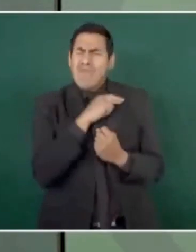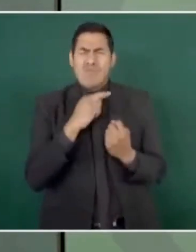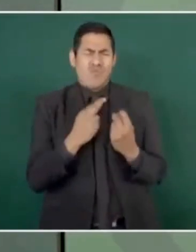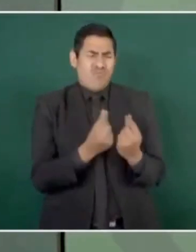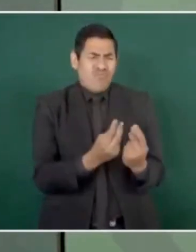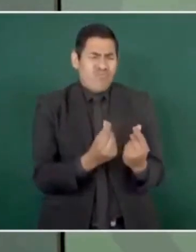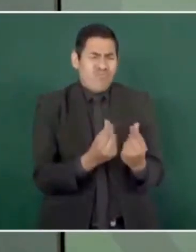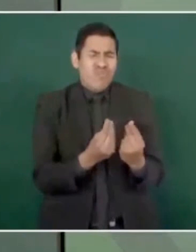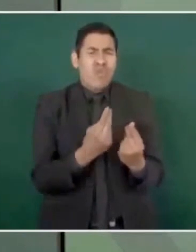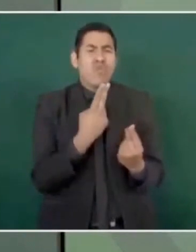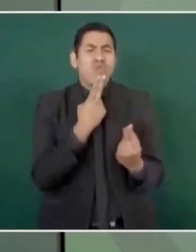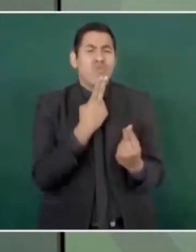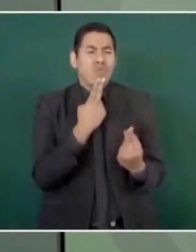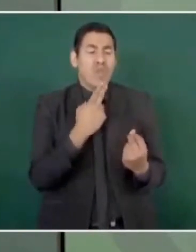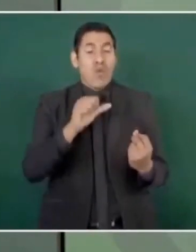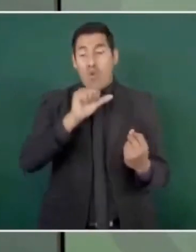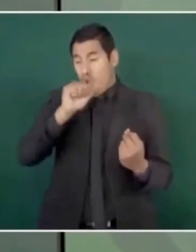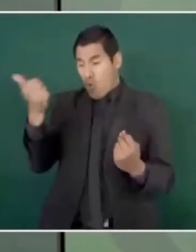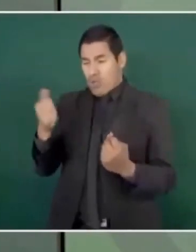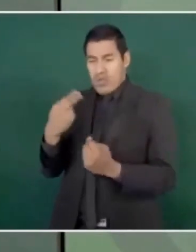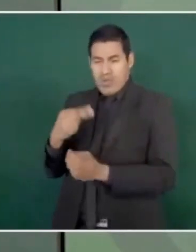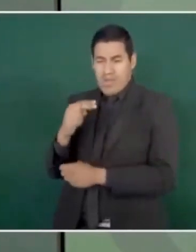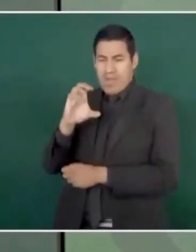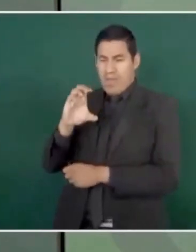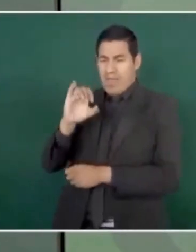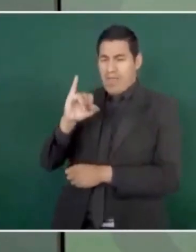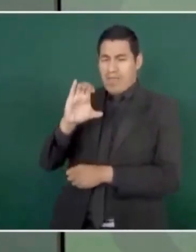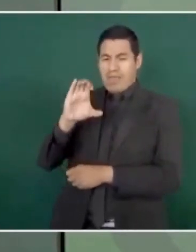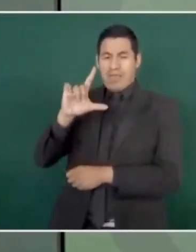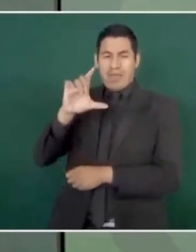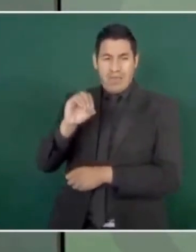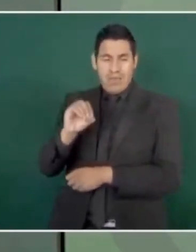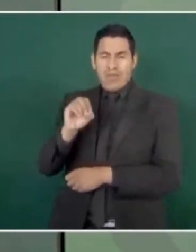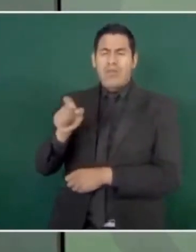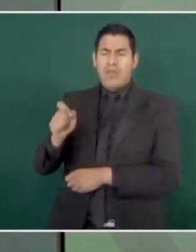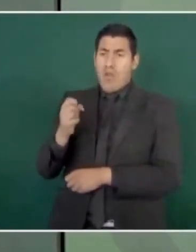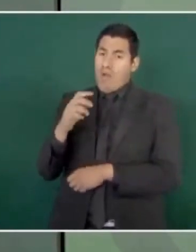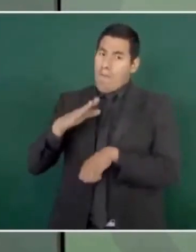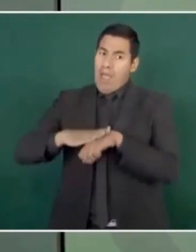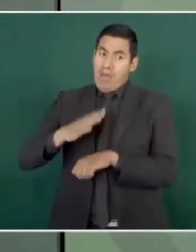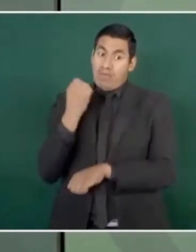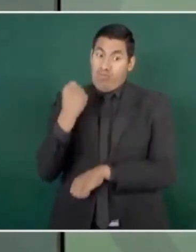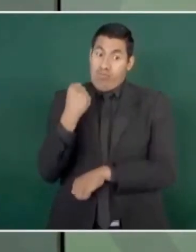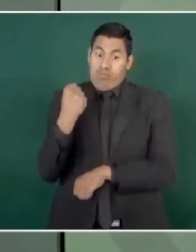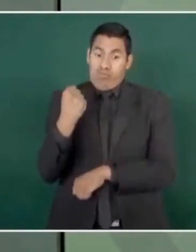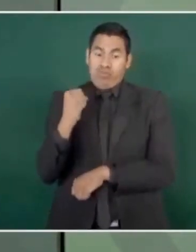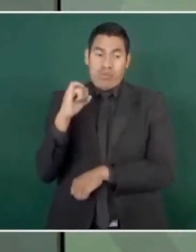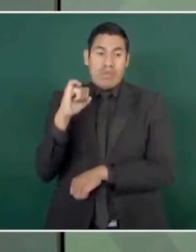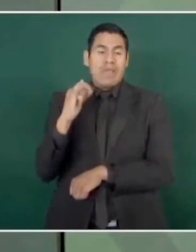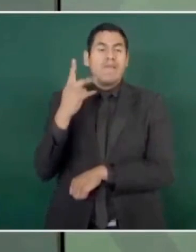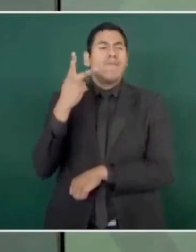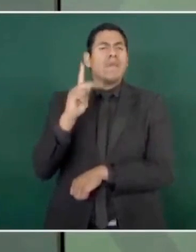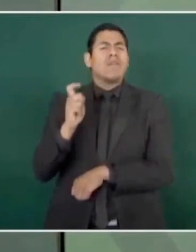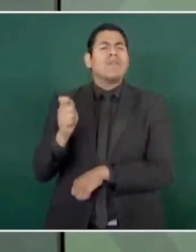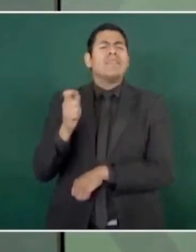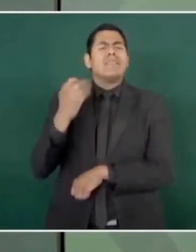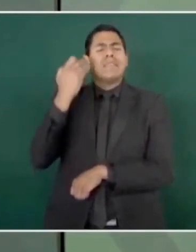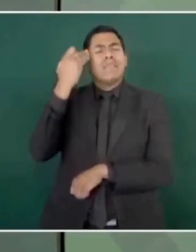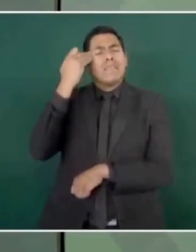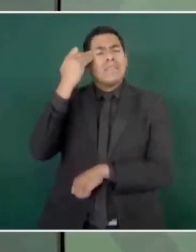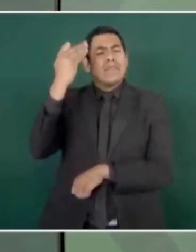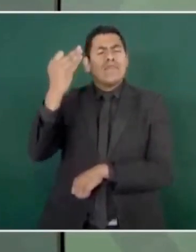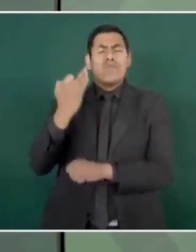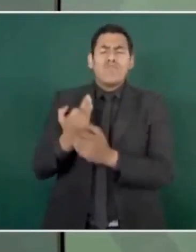Las otras, las de ciclo combinado que tenemos dos, que son más potentes todavía, pero tardan en